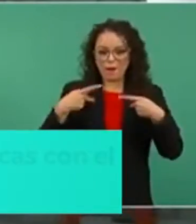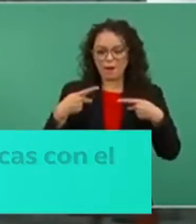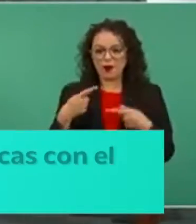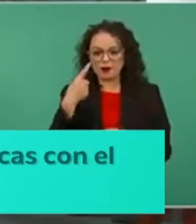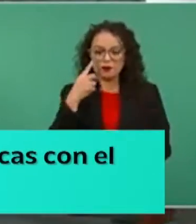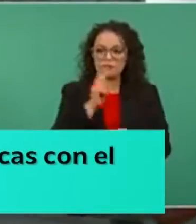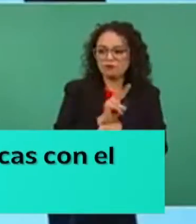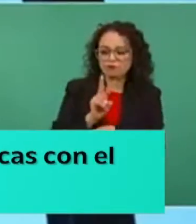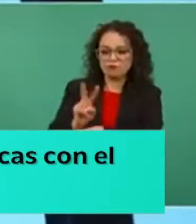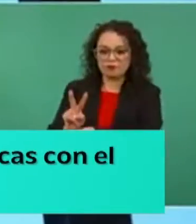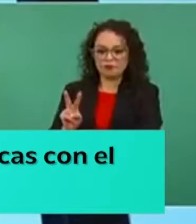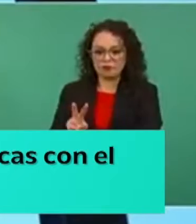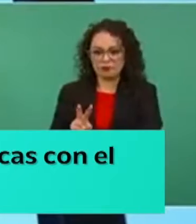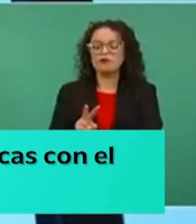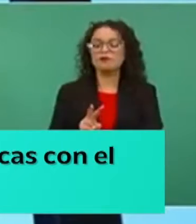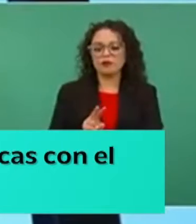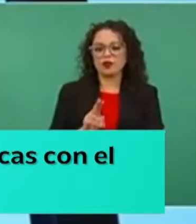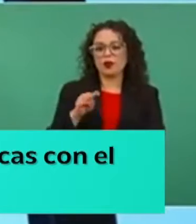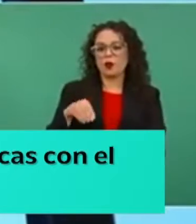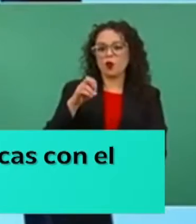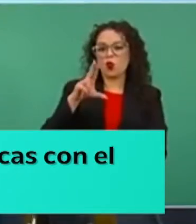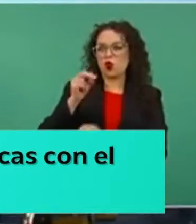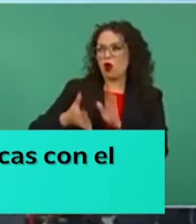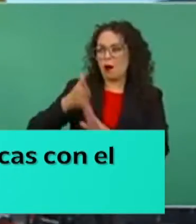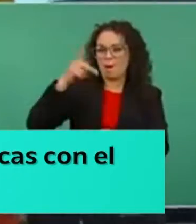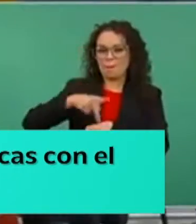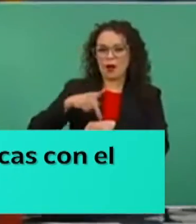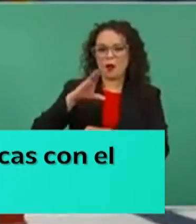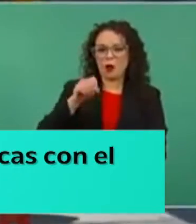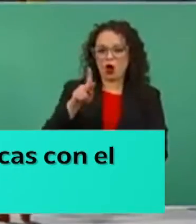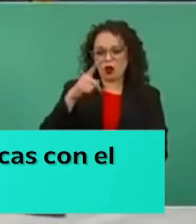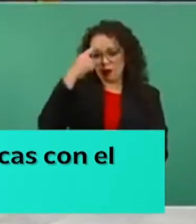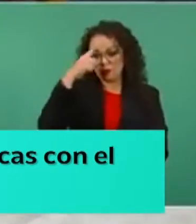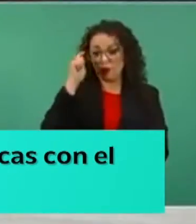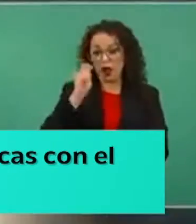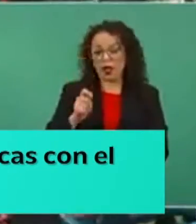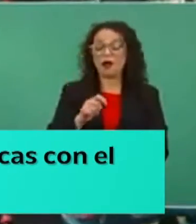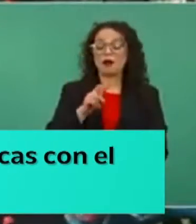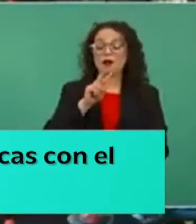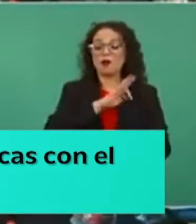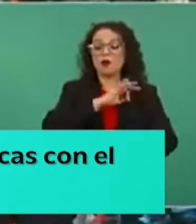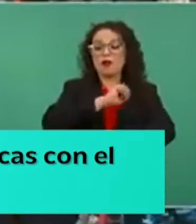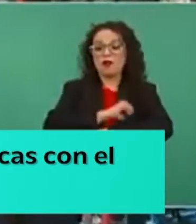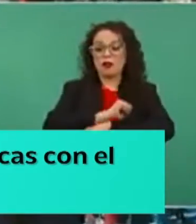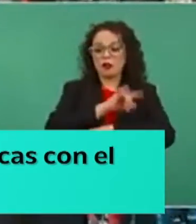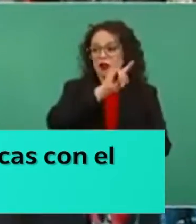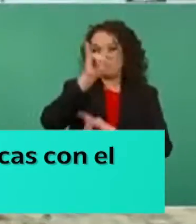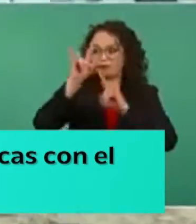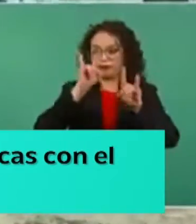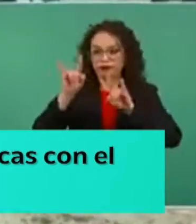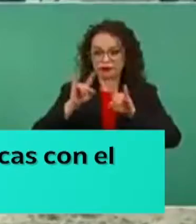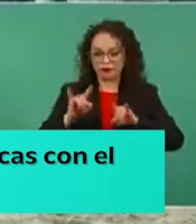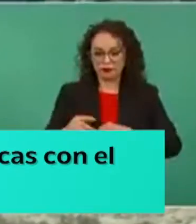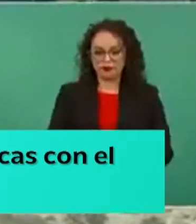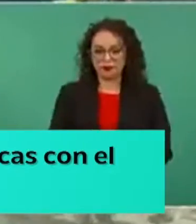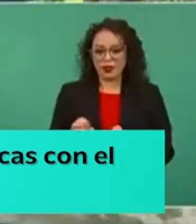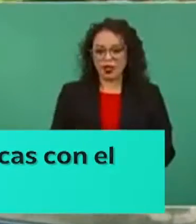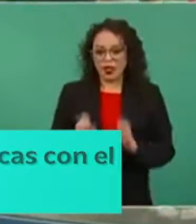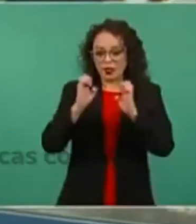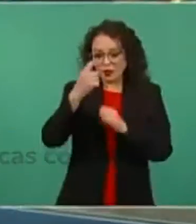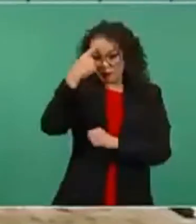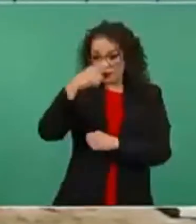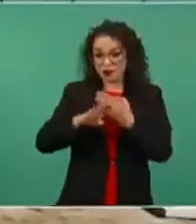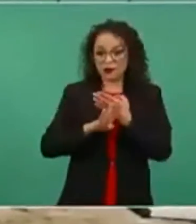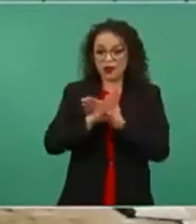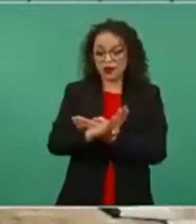Refrendan los trabajadores de la refinería de Dos Bocas en Paraíso Tabasco su compromiso para concluir la magna obra en tiempo